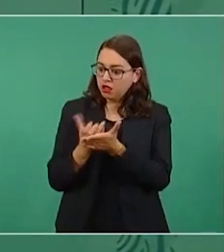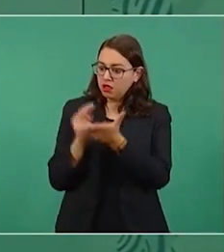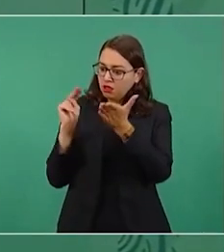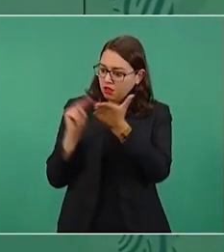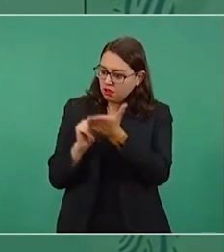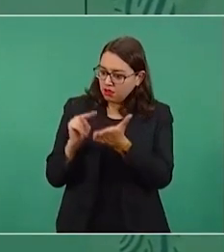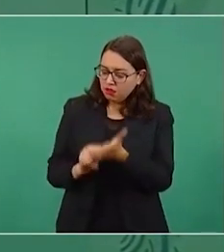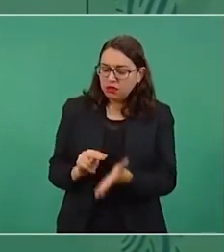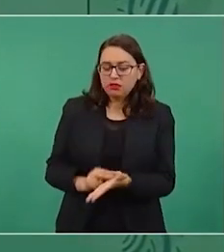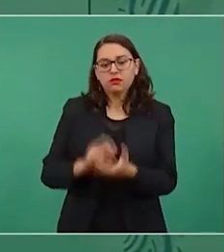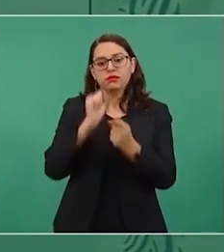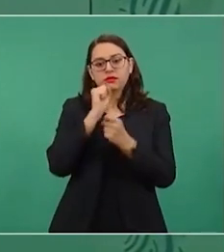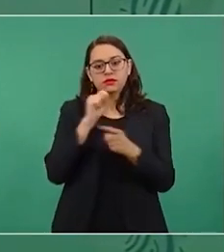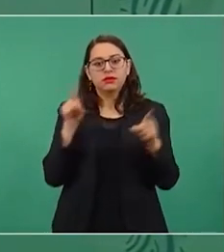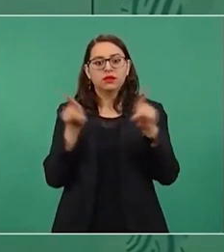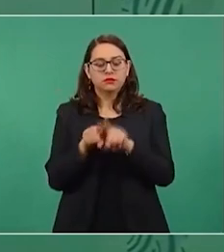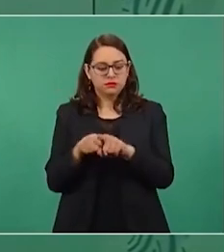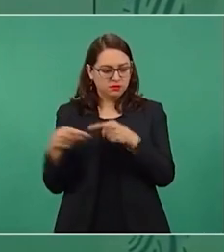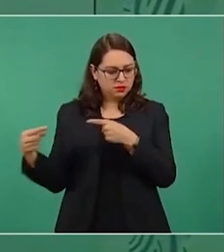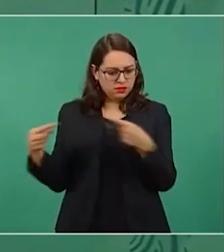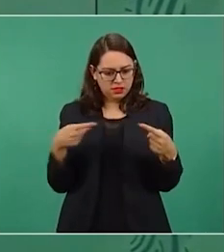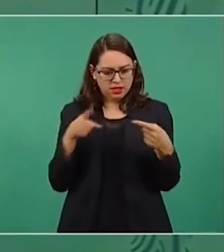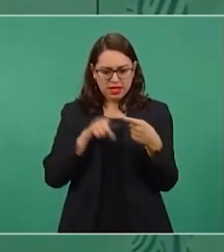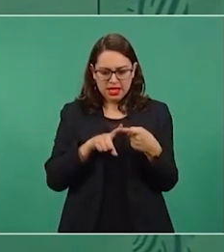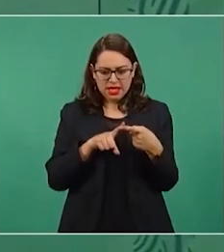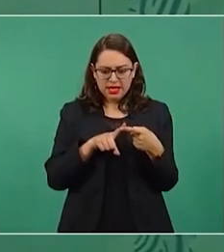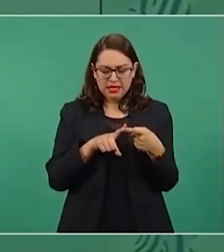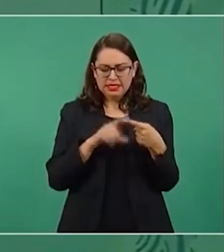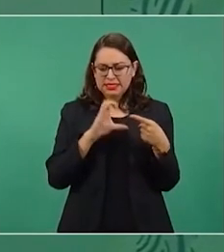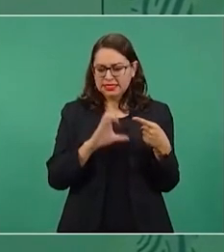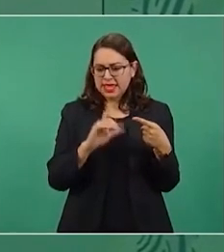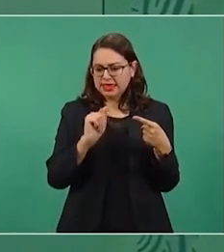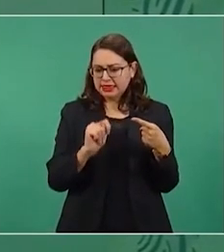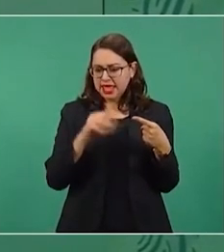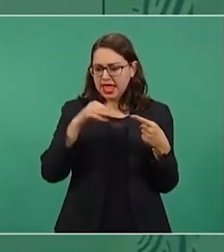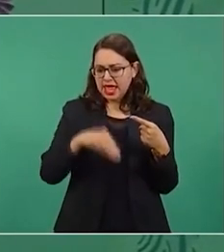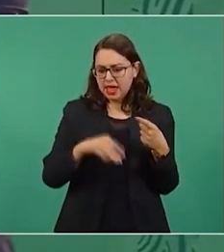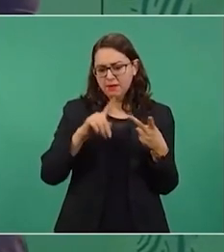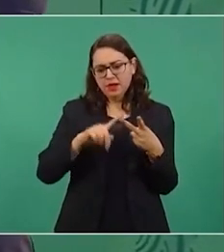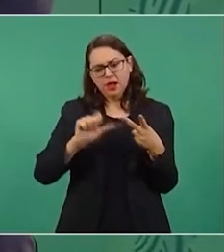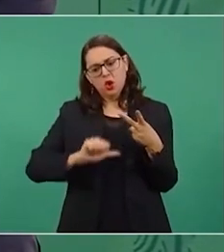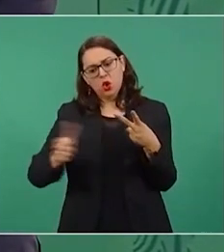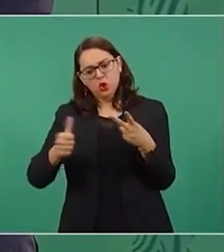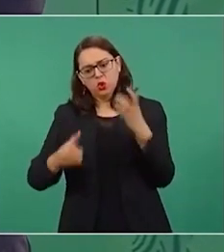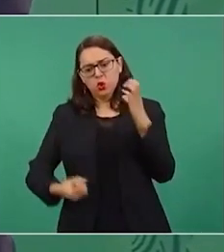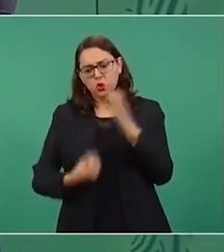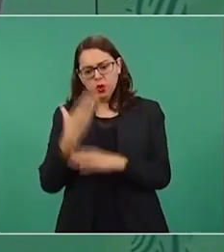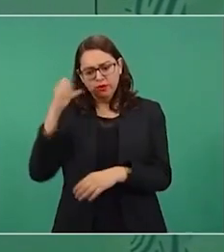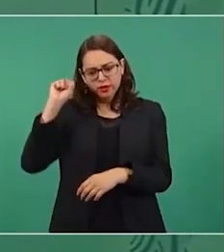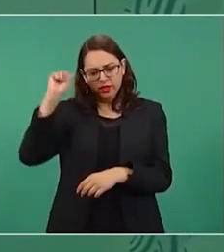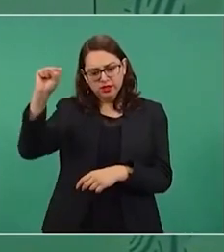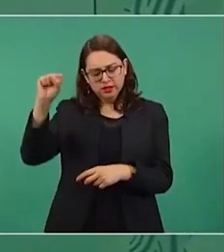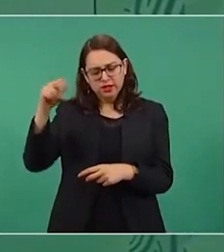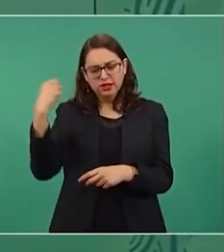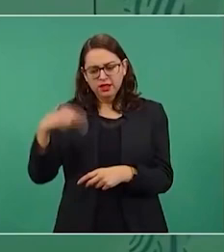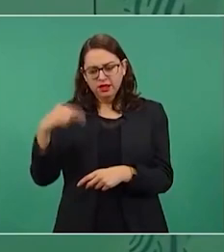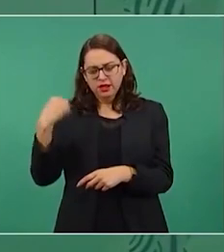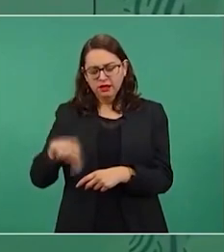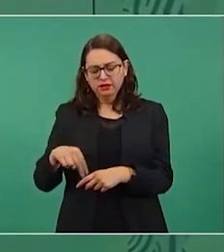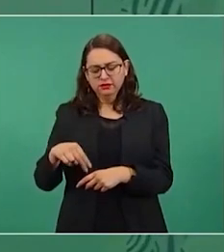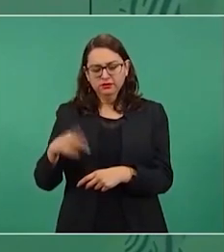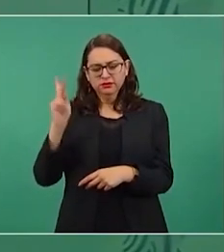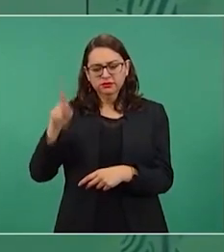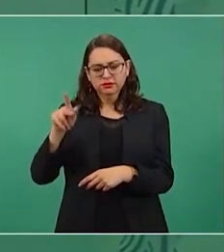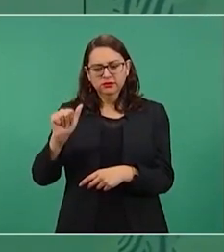aquí creo que STM y un nuevo sindicato que se llama CATEM,